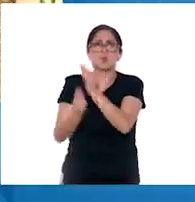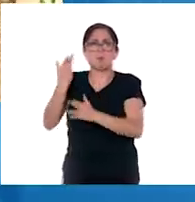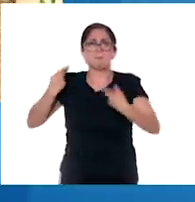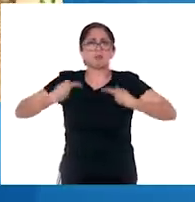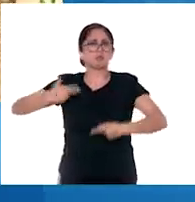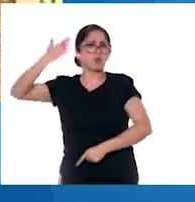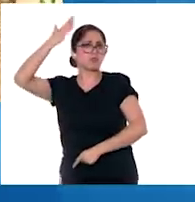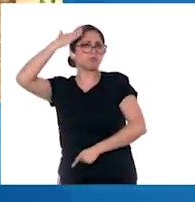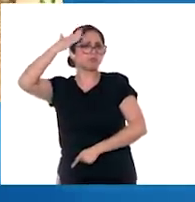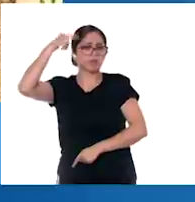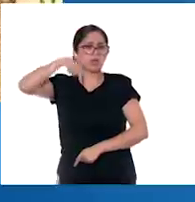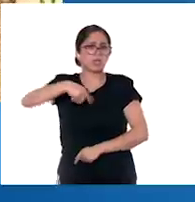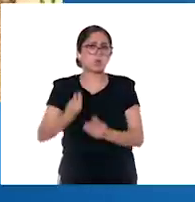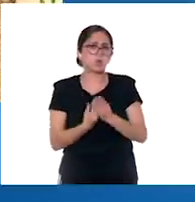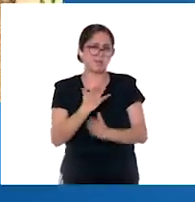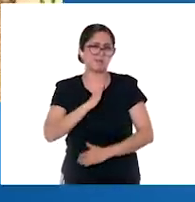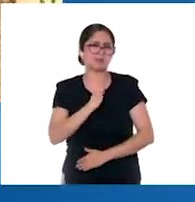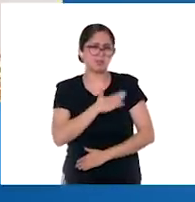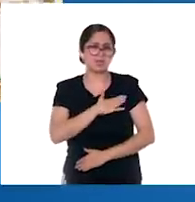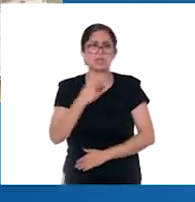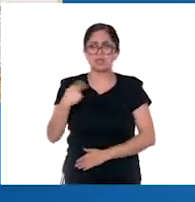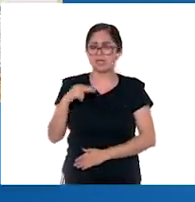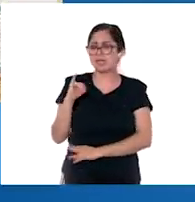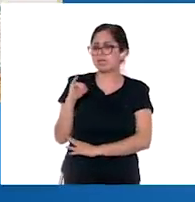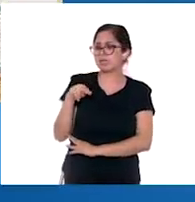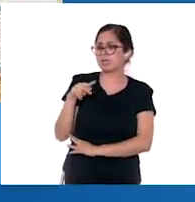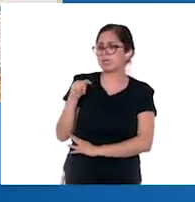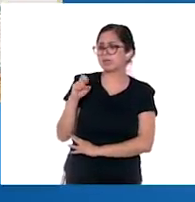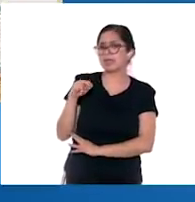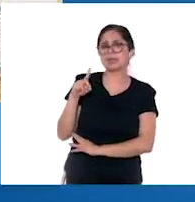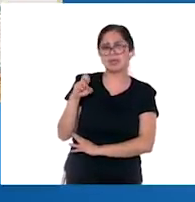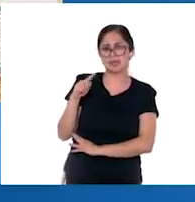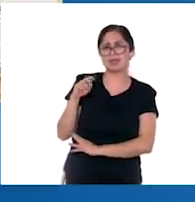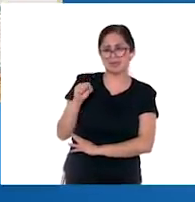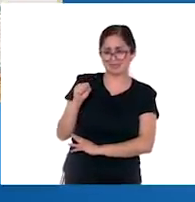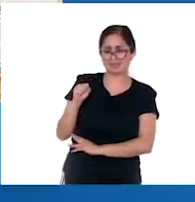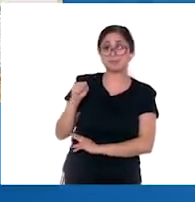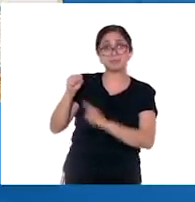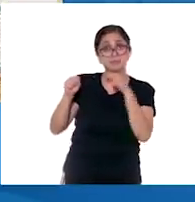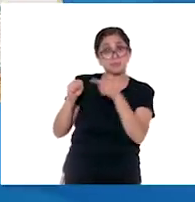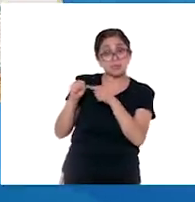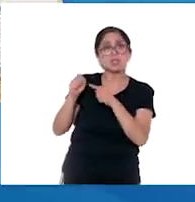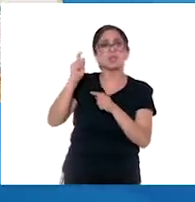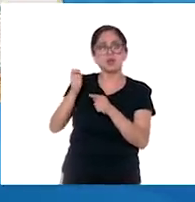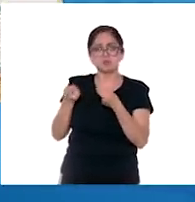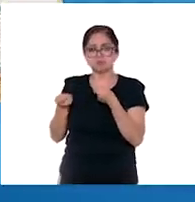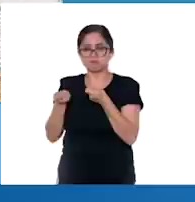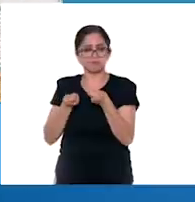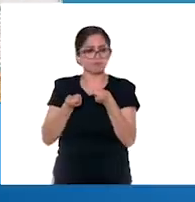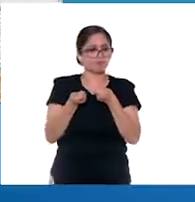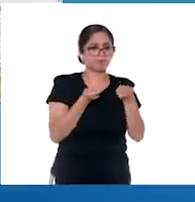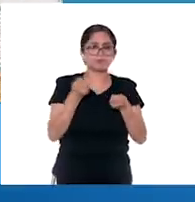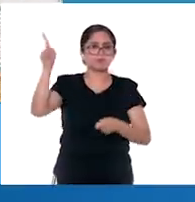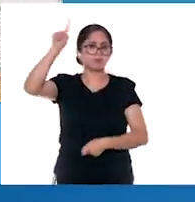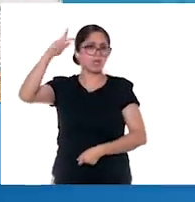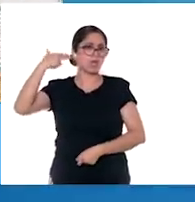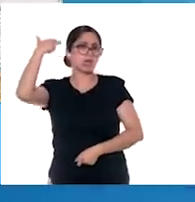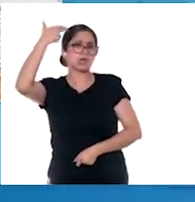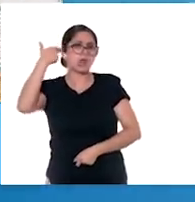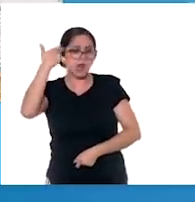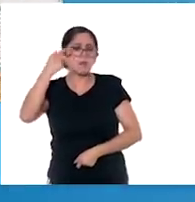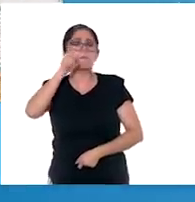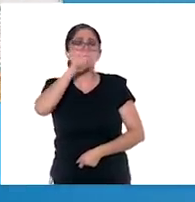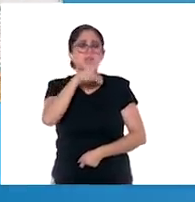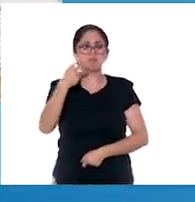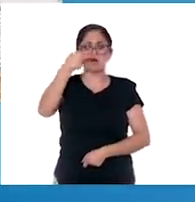al territorio novohispano. Los intendentes Había mayor control de los recursos por parte de la corona, además de que los